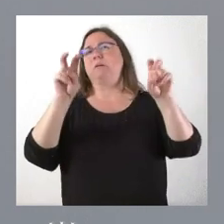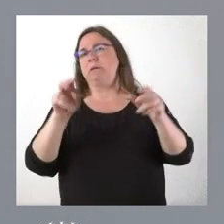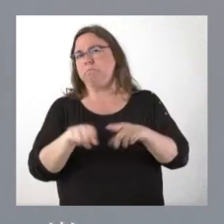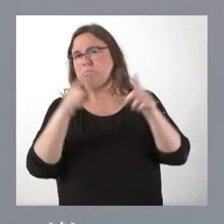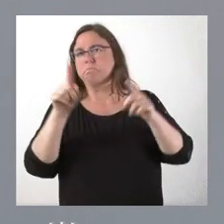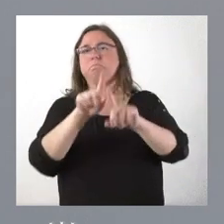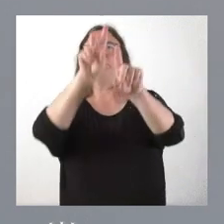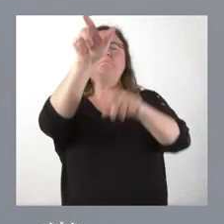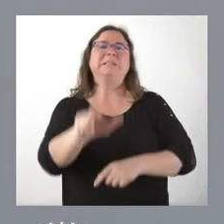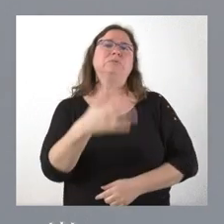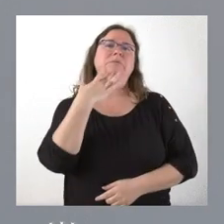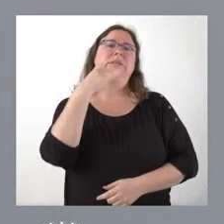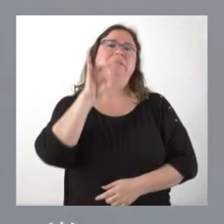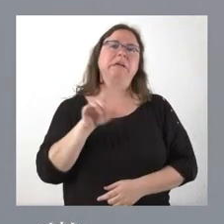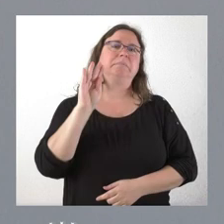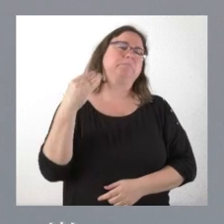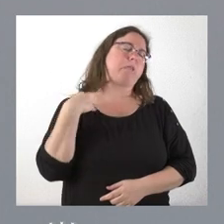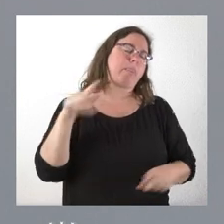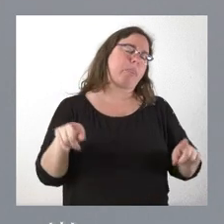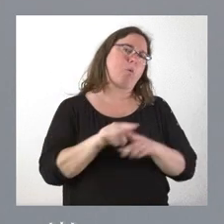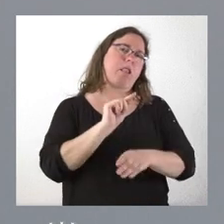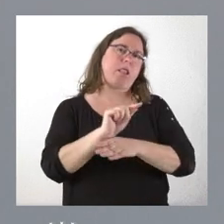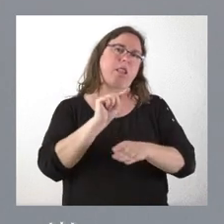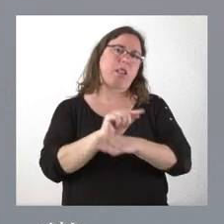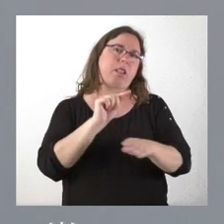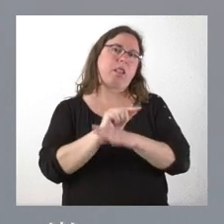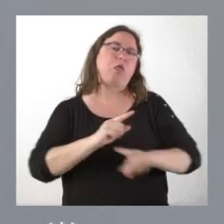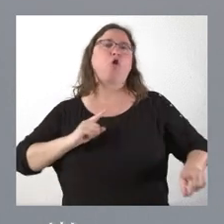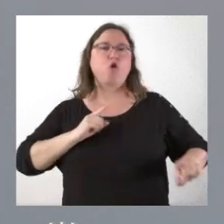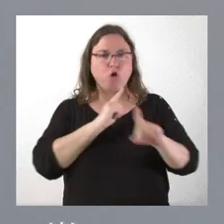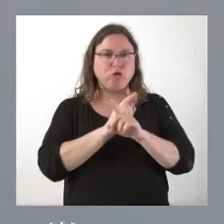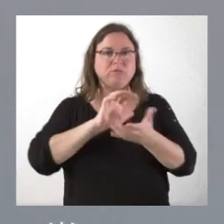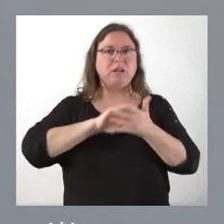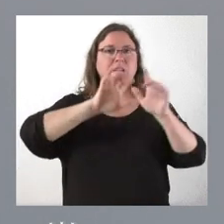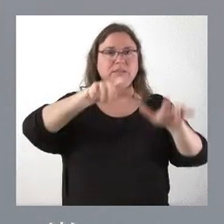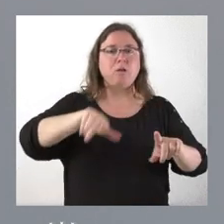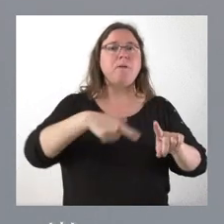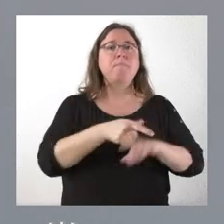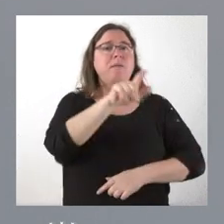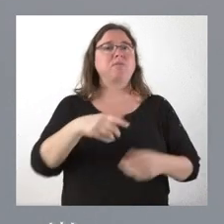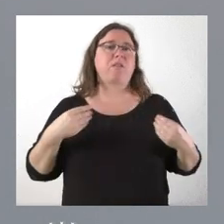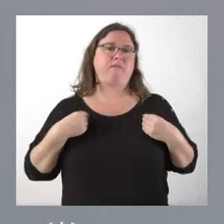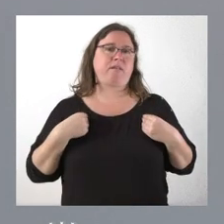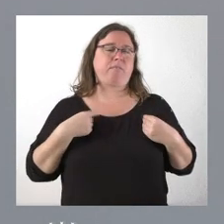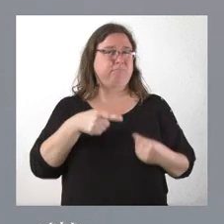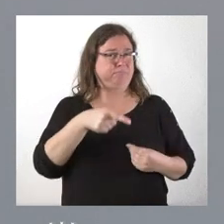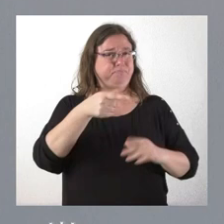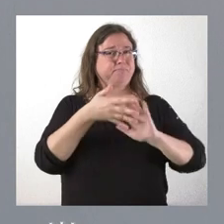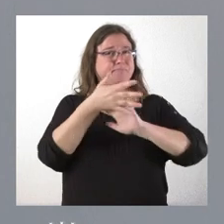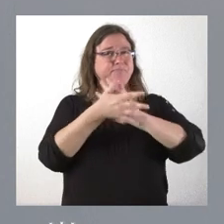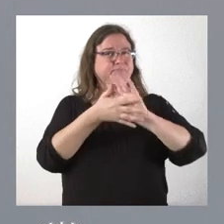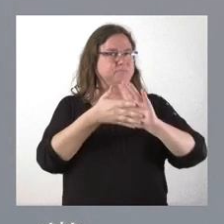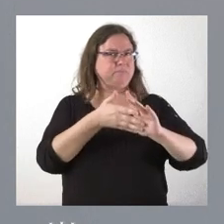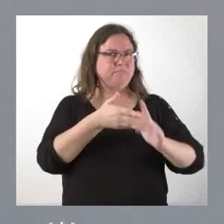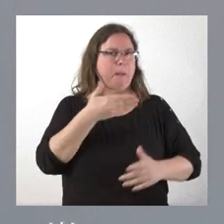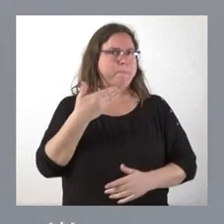pregunte, criticando a Castilla y León y a sus habitantes. En este caso muy concreto creo que se habla desde la mala fe